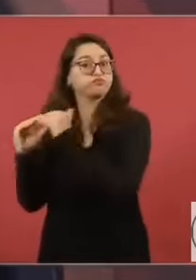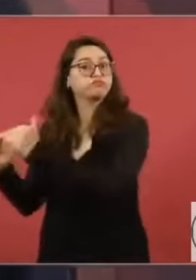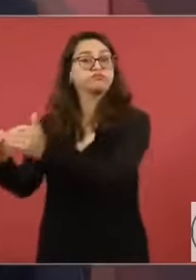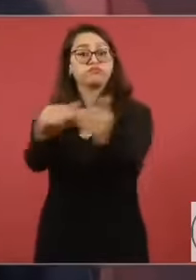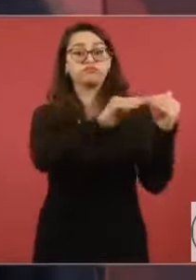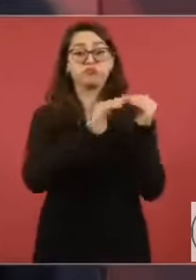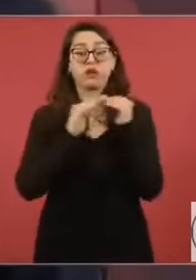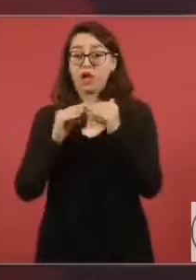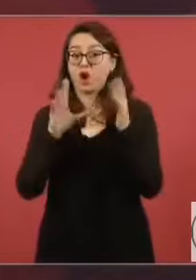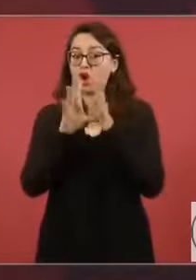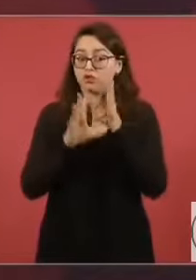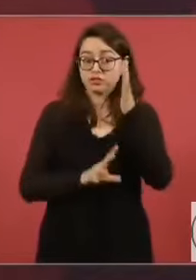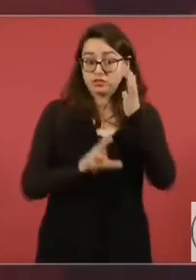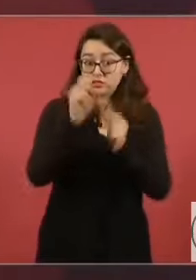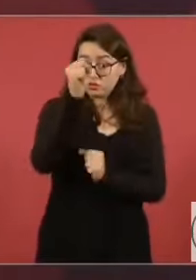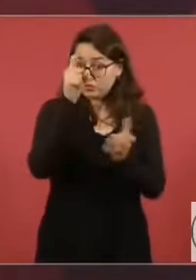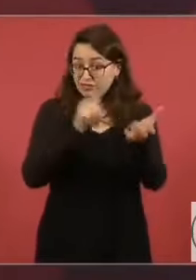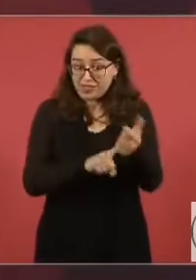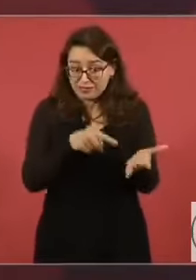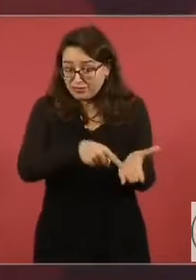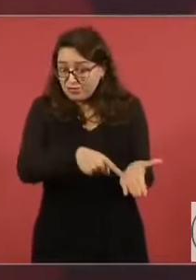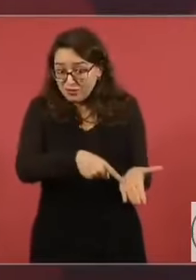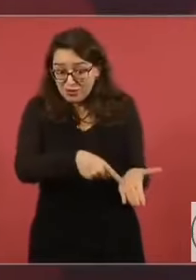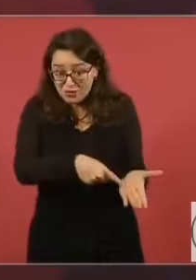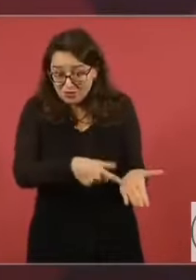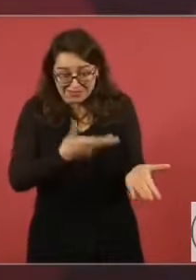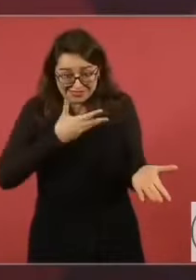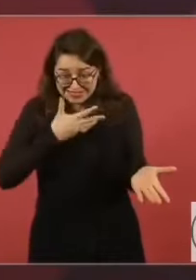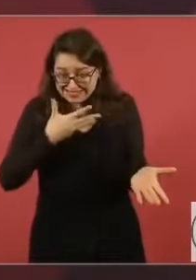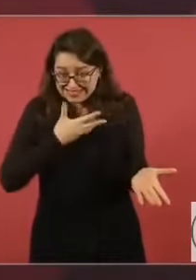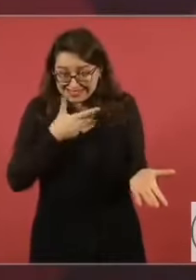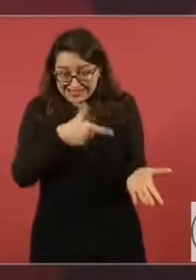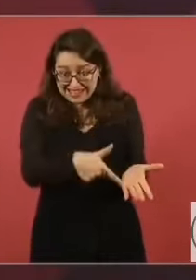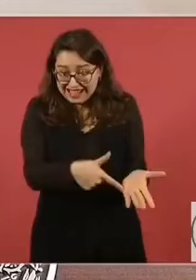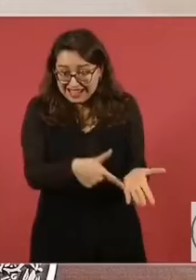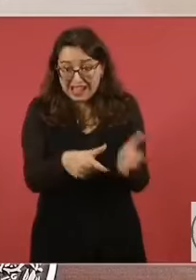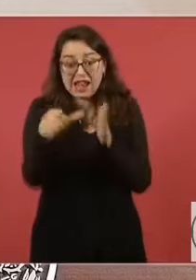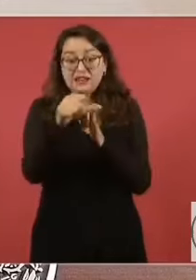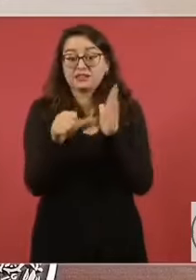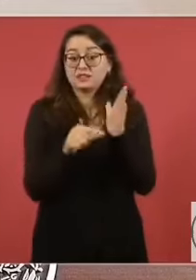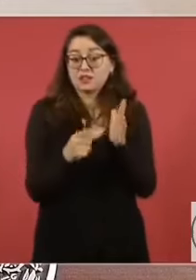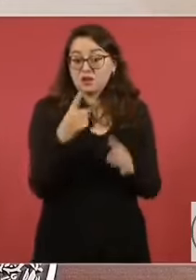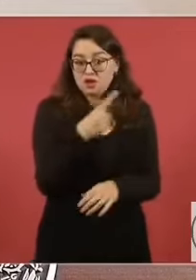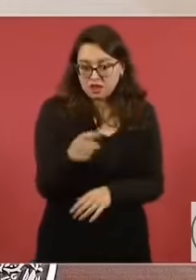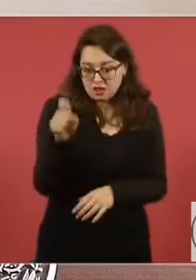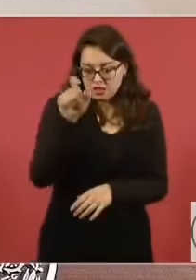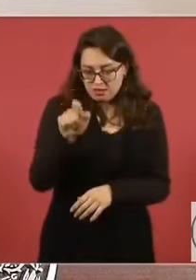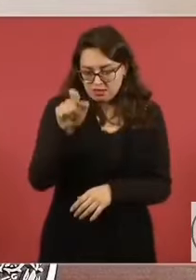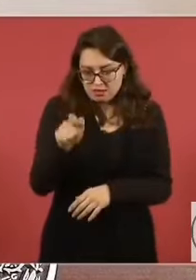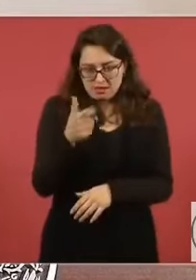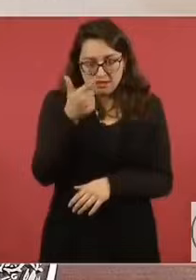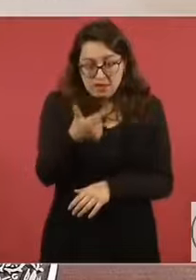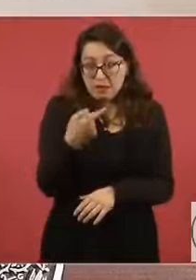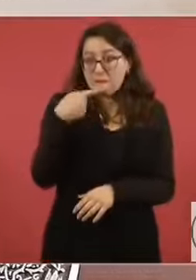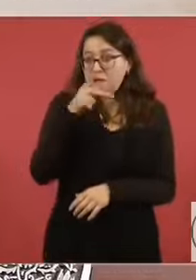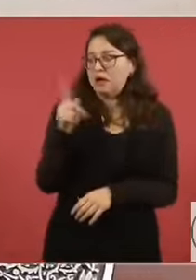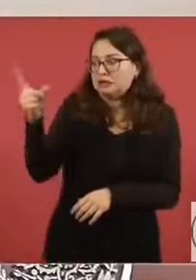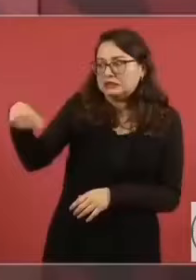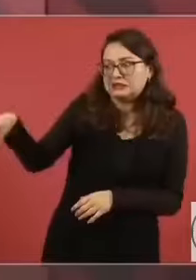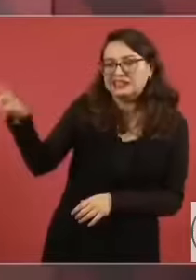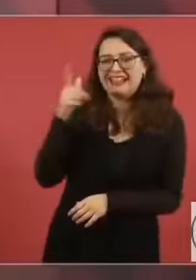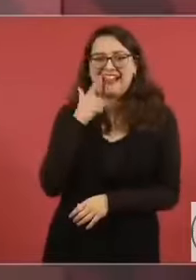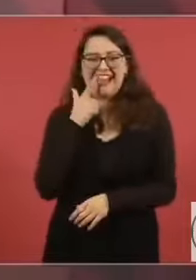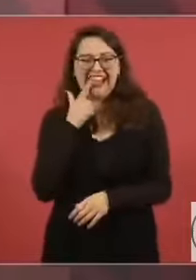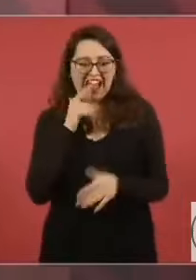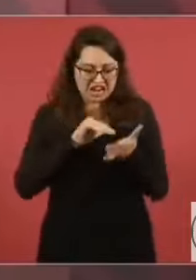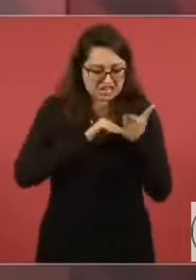Constitución, en el 127 voy a ver cómo lo dejo